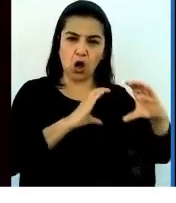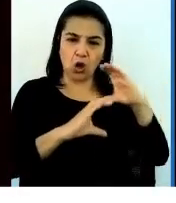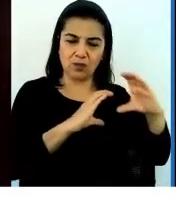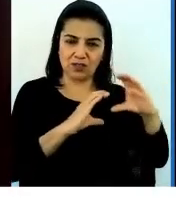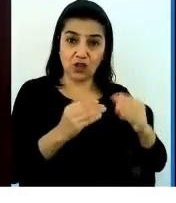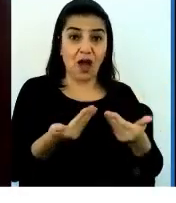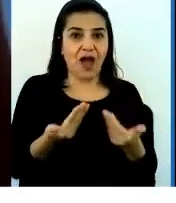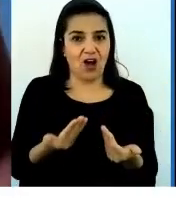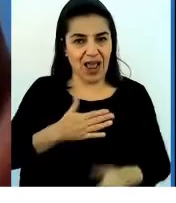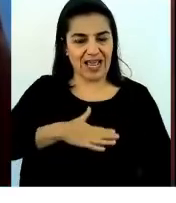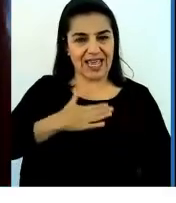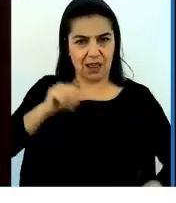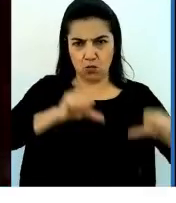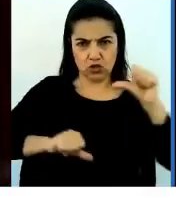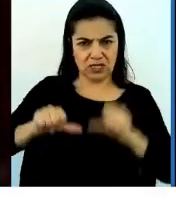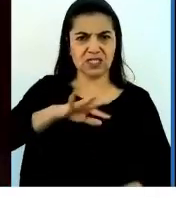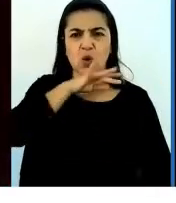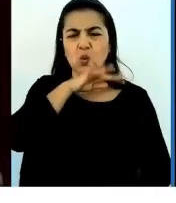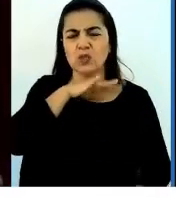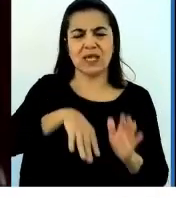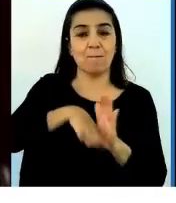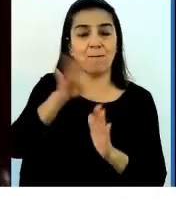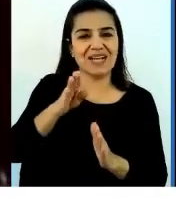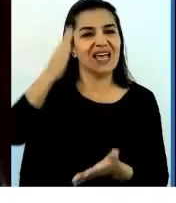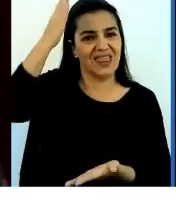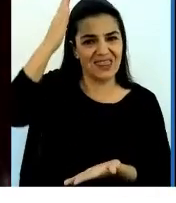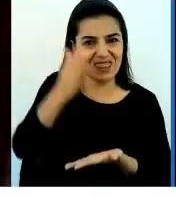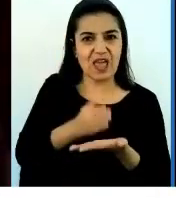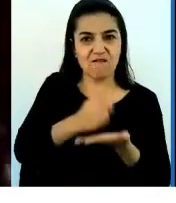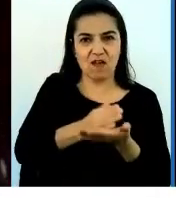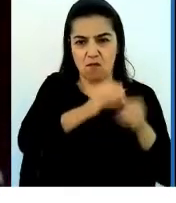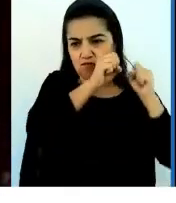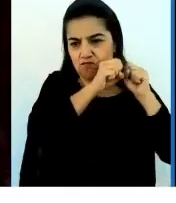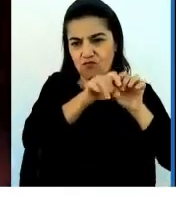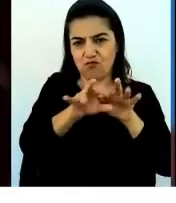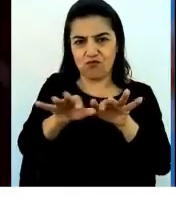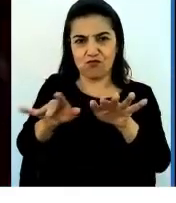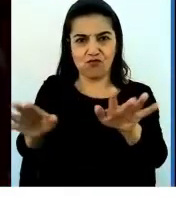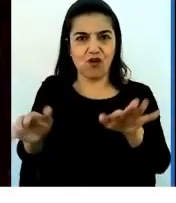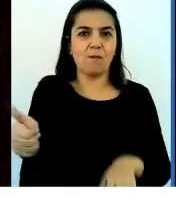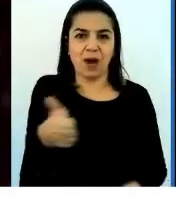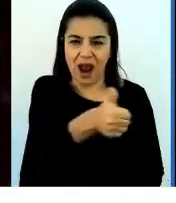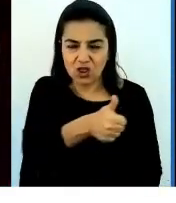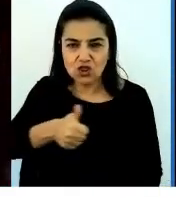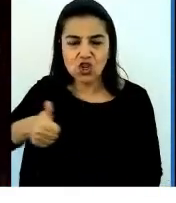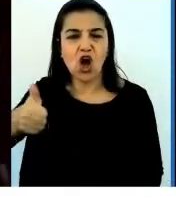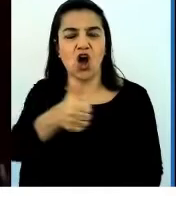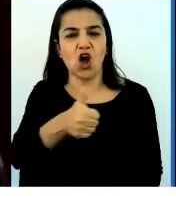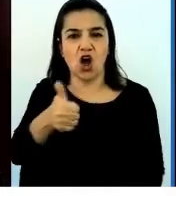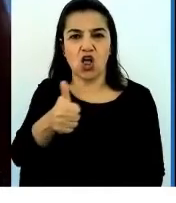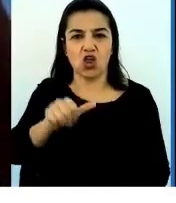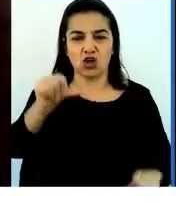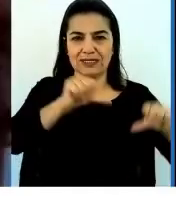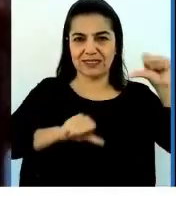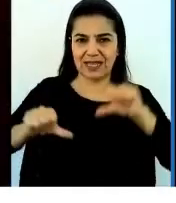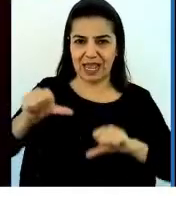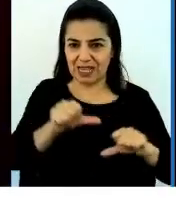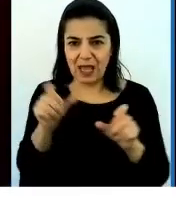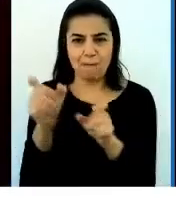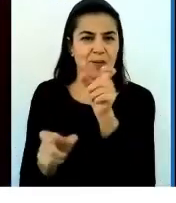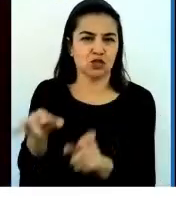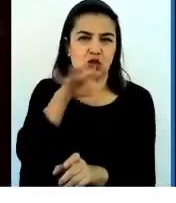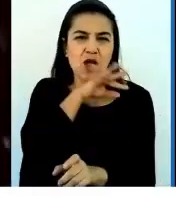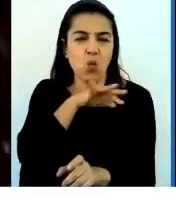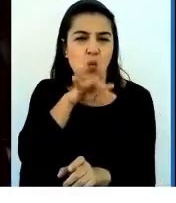utilice más, debemos hacer más science communication, que sea para policy makers, para los utilizadores y